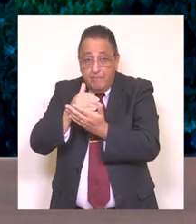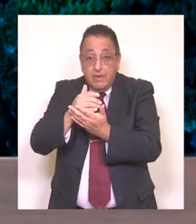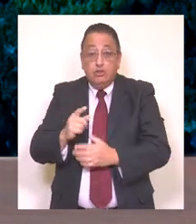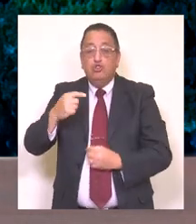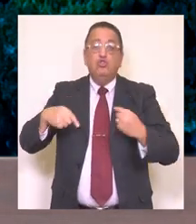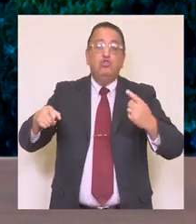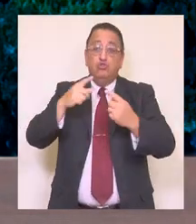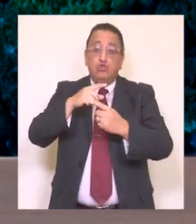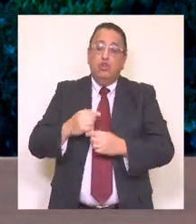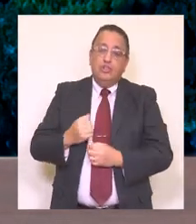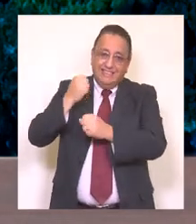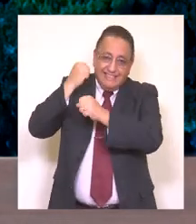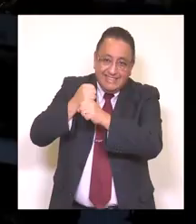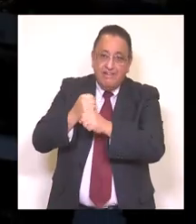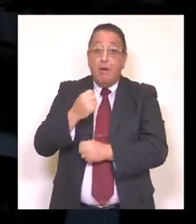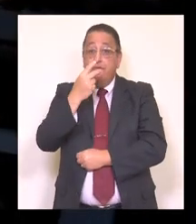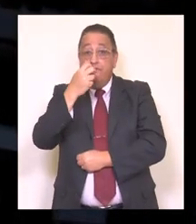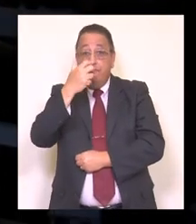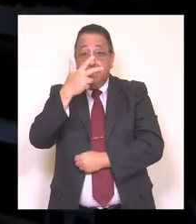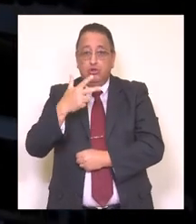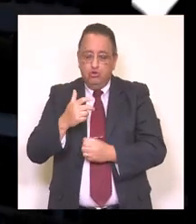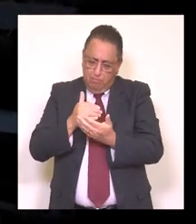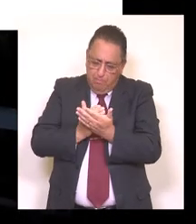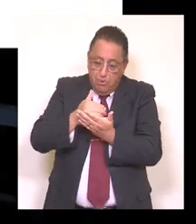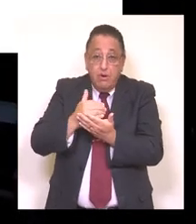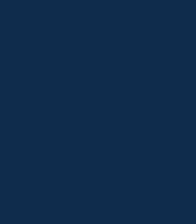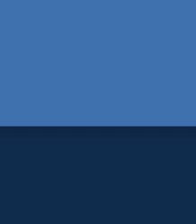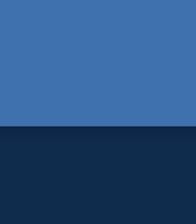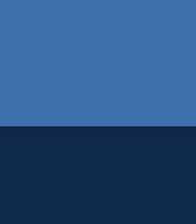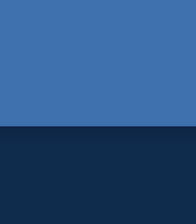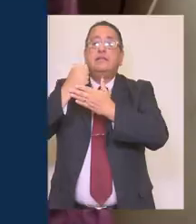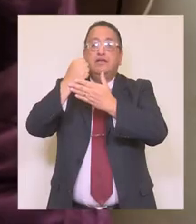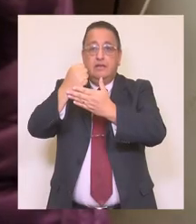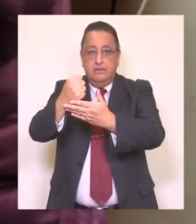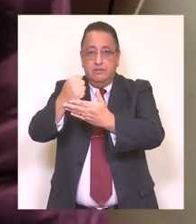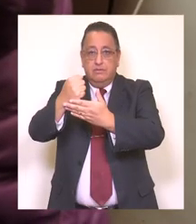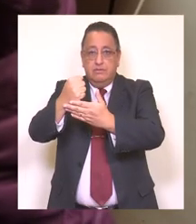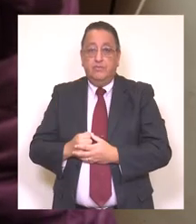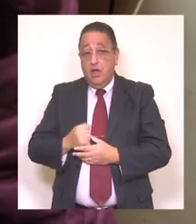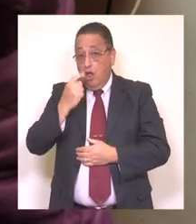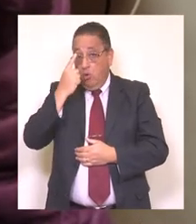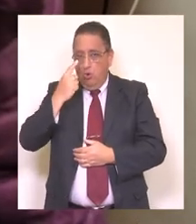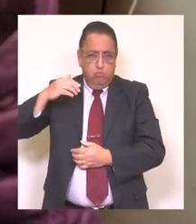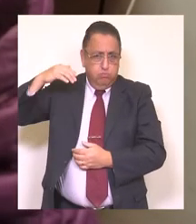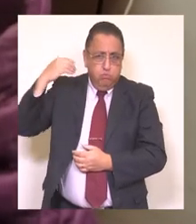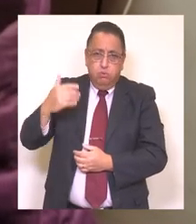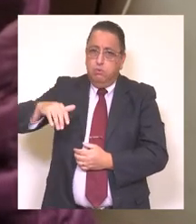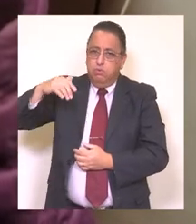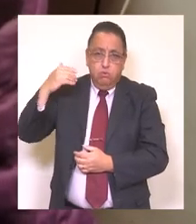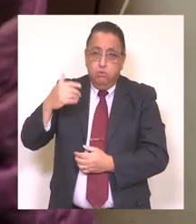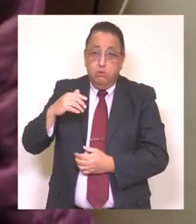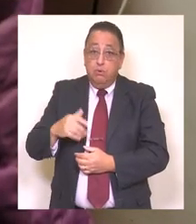Comunitario, trabajamos con 28 programas principalmente del área social. Uno de los principales es el programa de